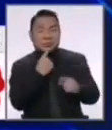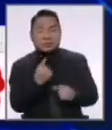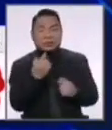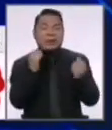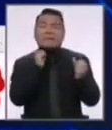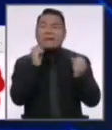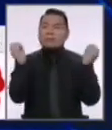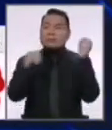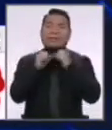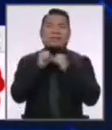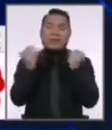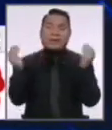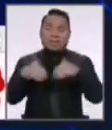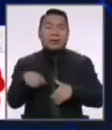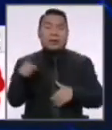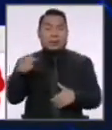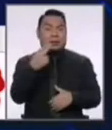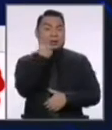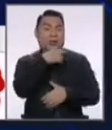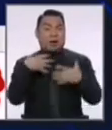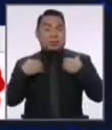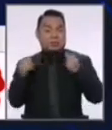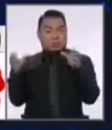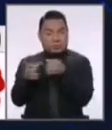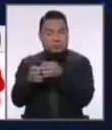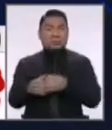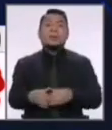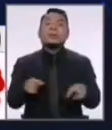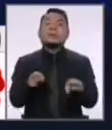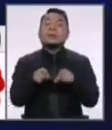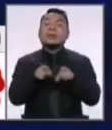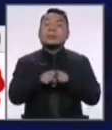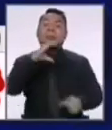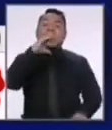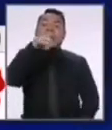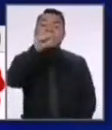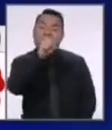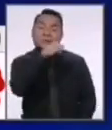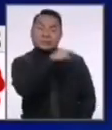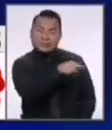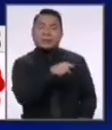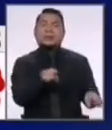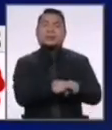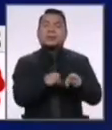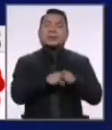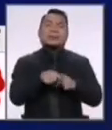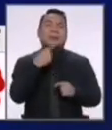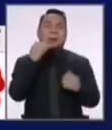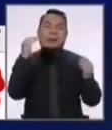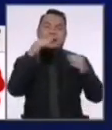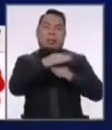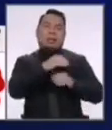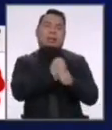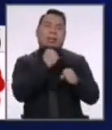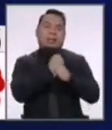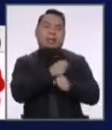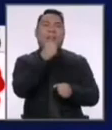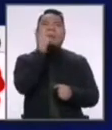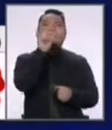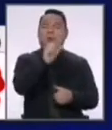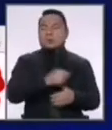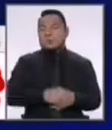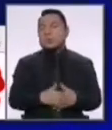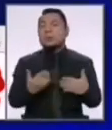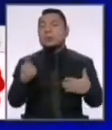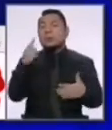de salud, el terciarizado y el que tiene CAS está abusado laboralmente. ya no digamos